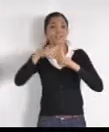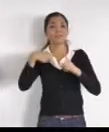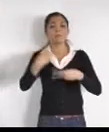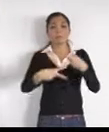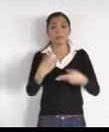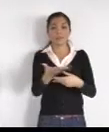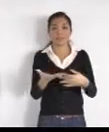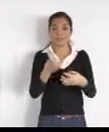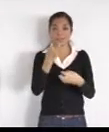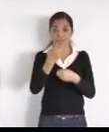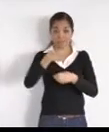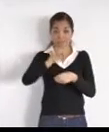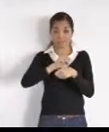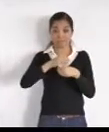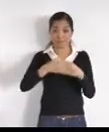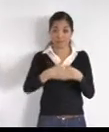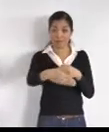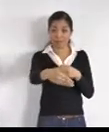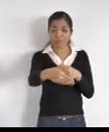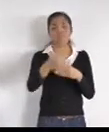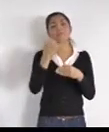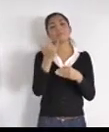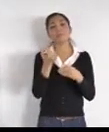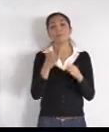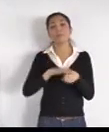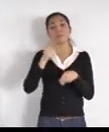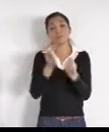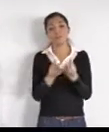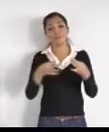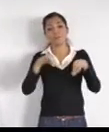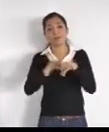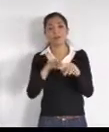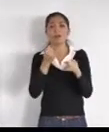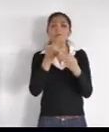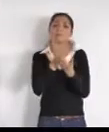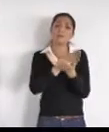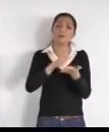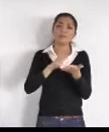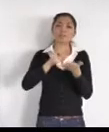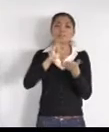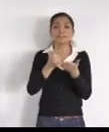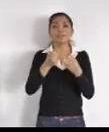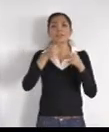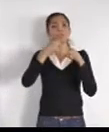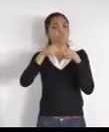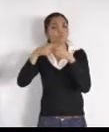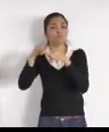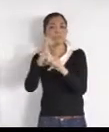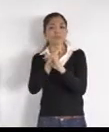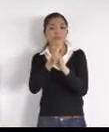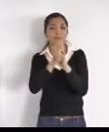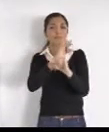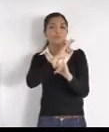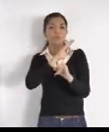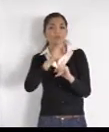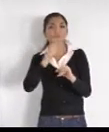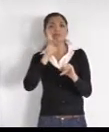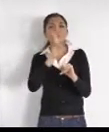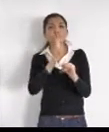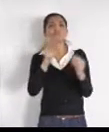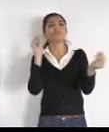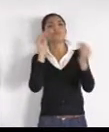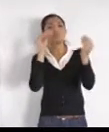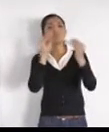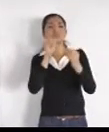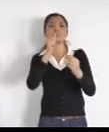pues a través de las diferentes vías de acceso por internet, estar haciendo gestión directa con ustedes como usuarios para poder hacer atención a sus